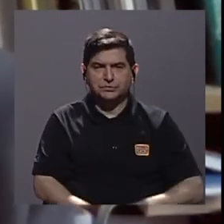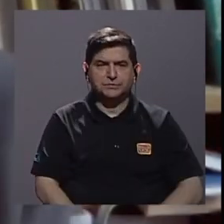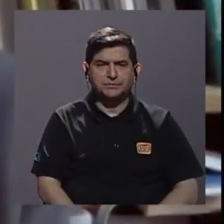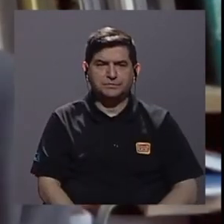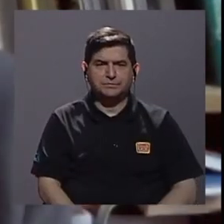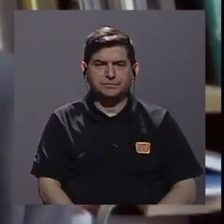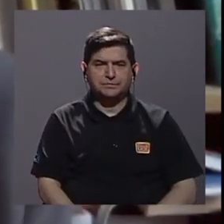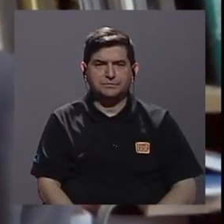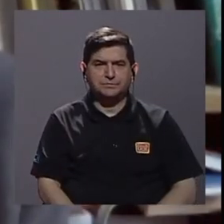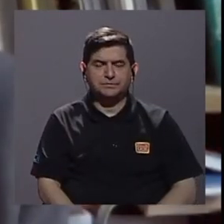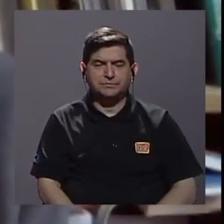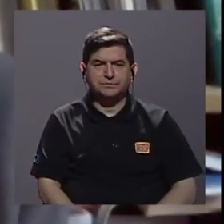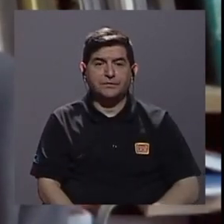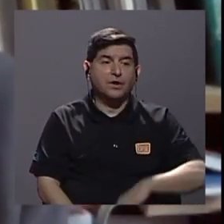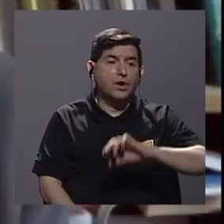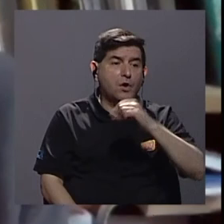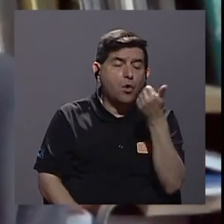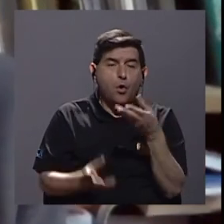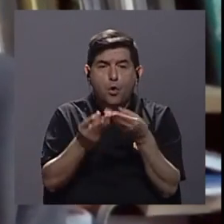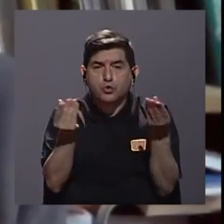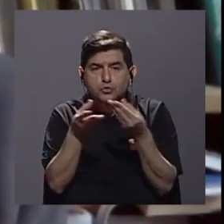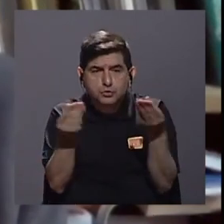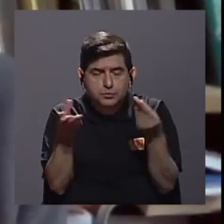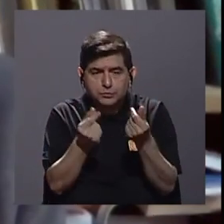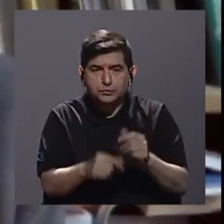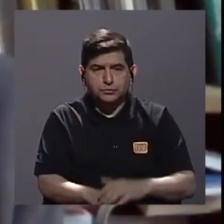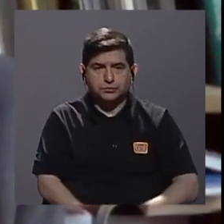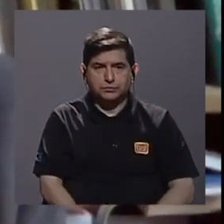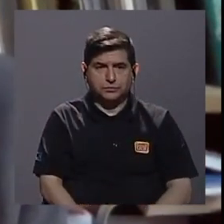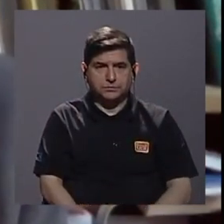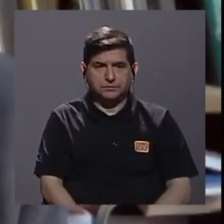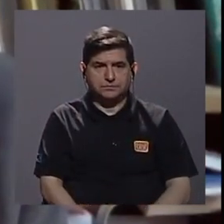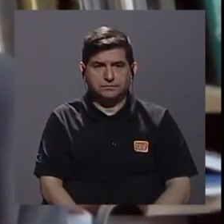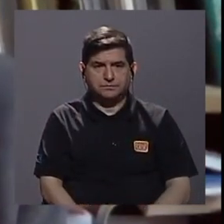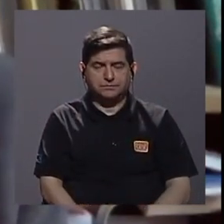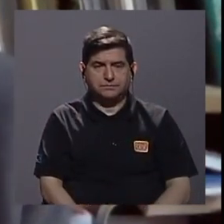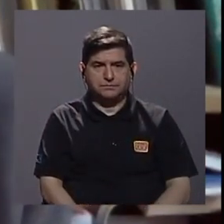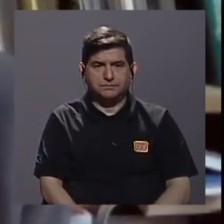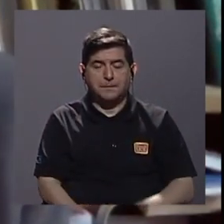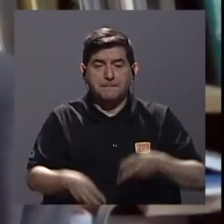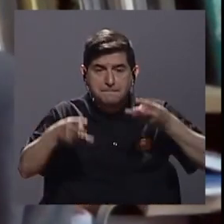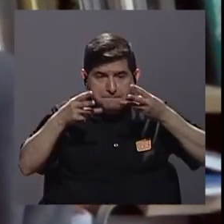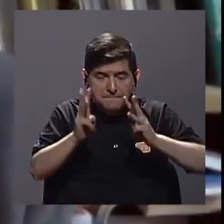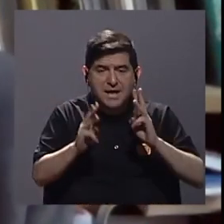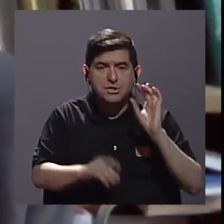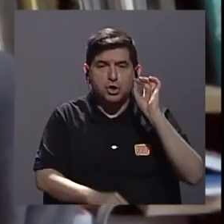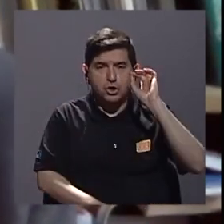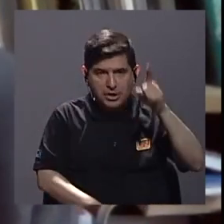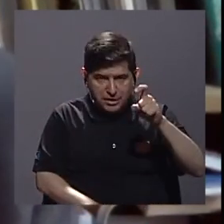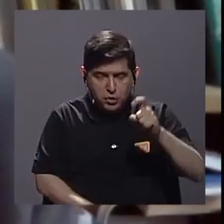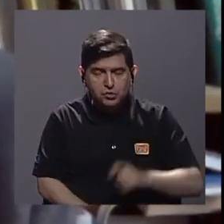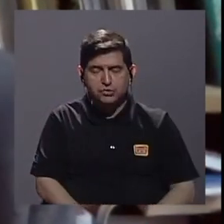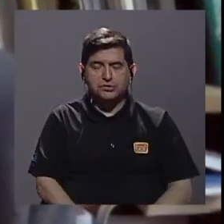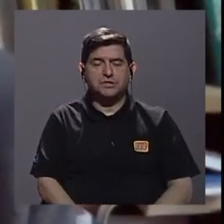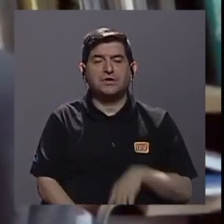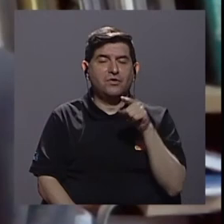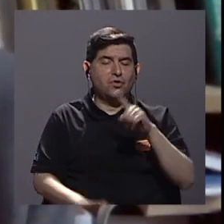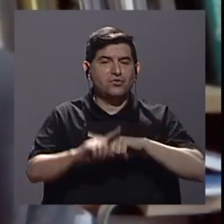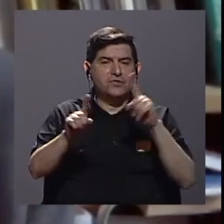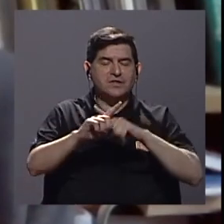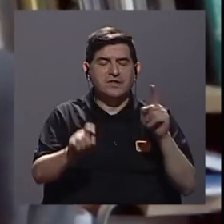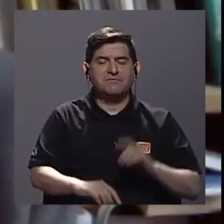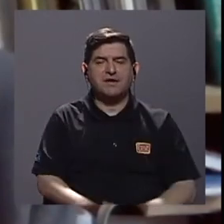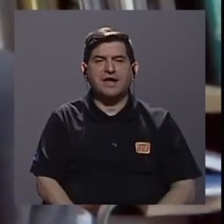etcétera otros productos por ejemplo son los métodos de diagnóstico de plagas y enfermedades